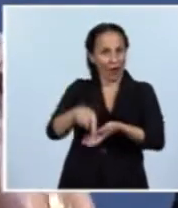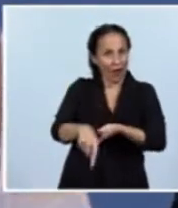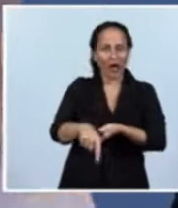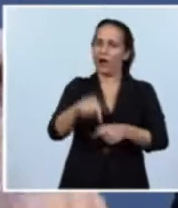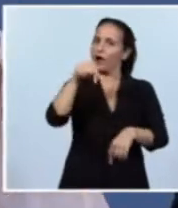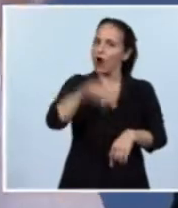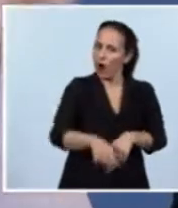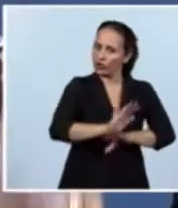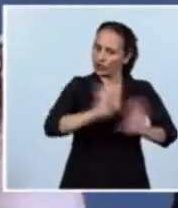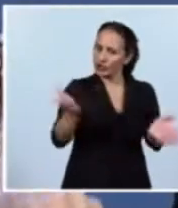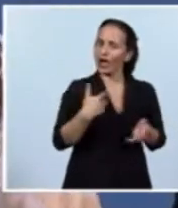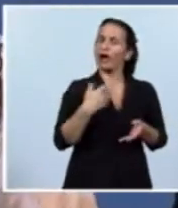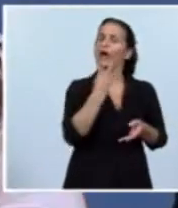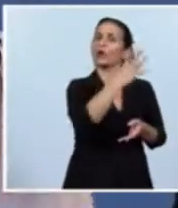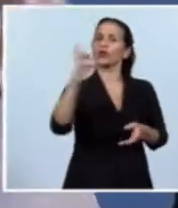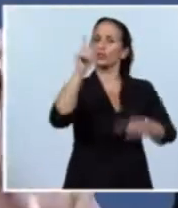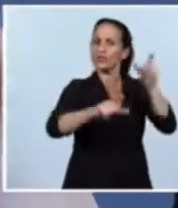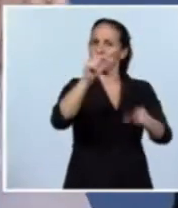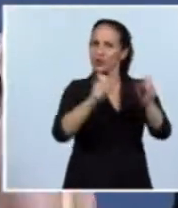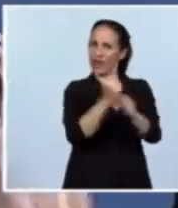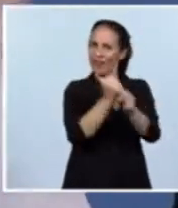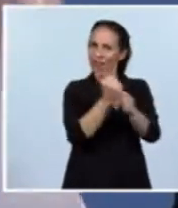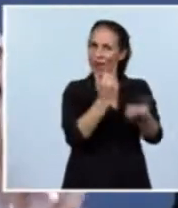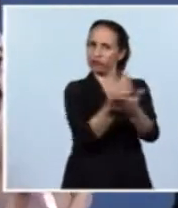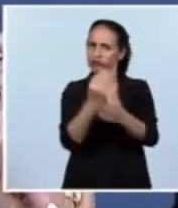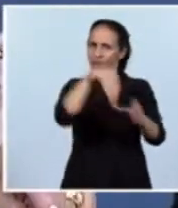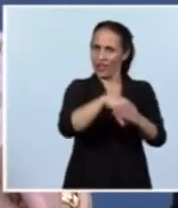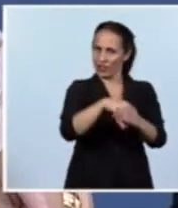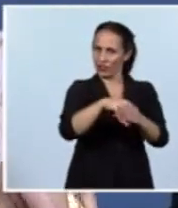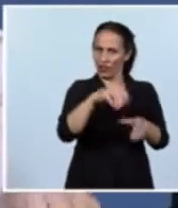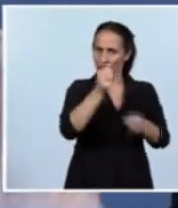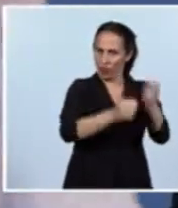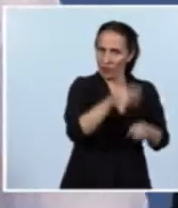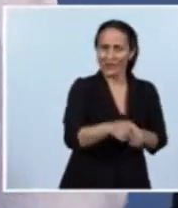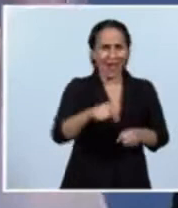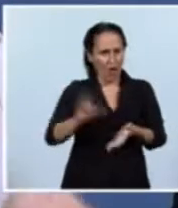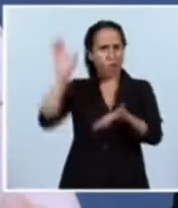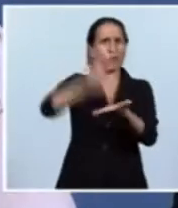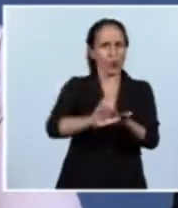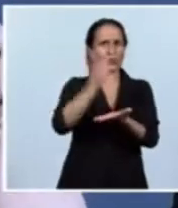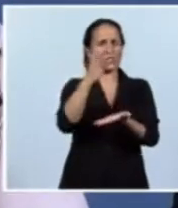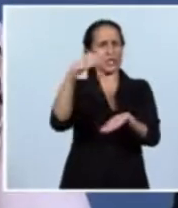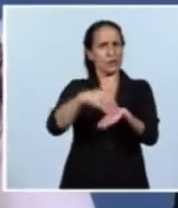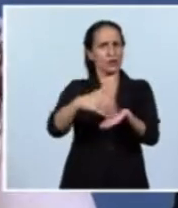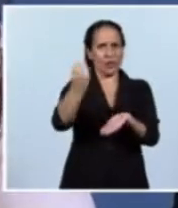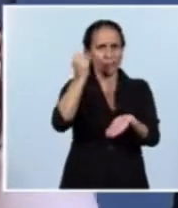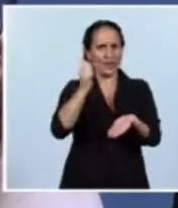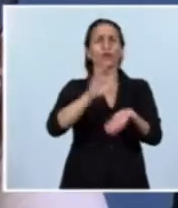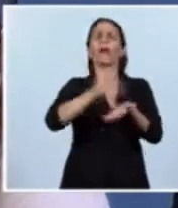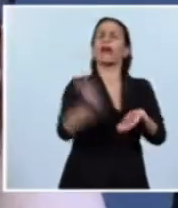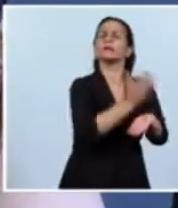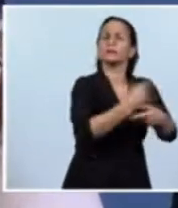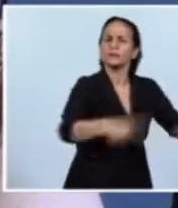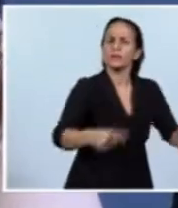tiene más de 400 trabajadores y se acaba de invertir 60 millones de pesos para una nueva línea de producción, para